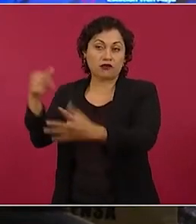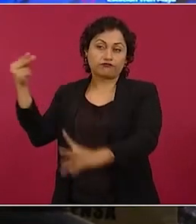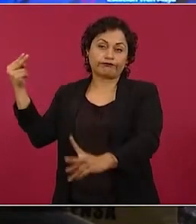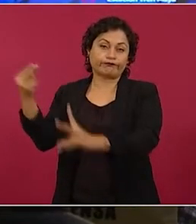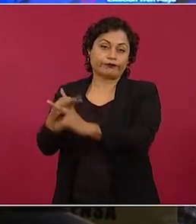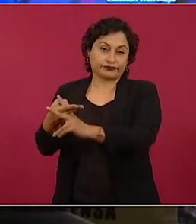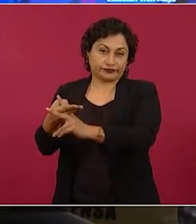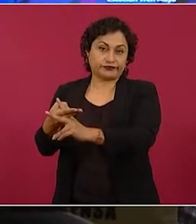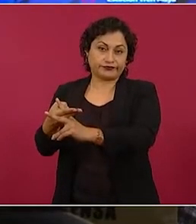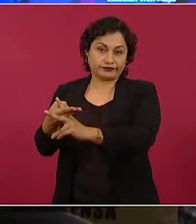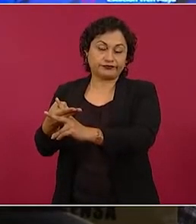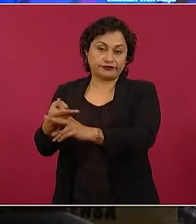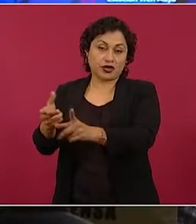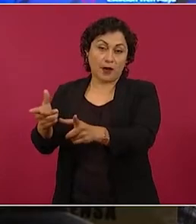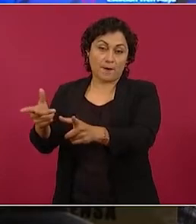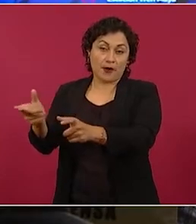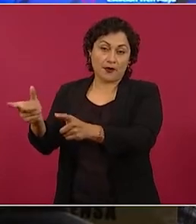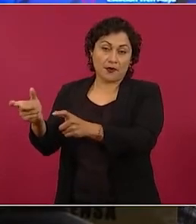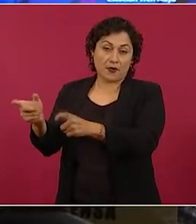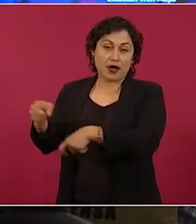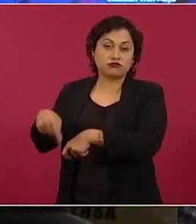de indígenas.